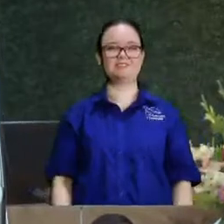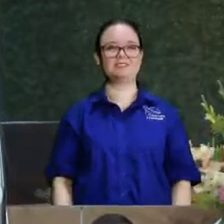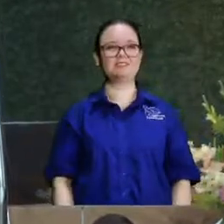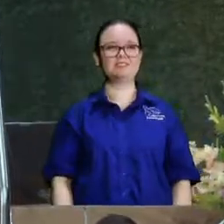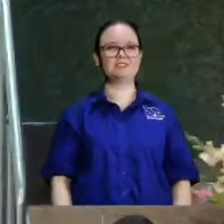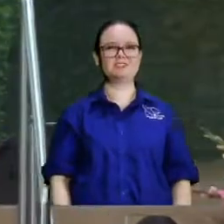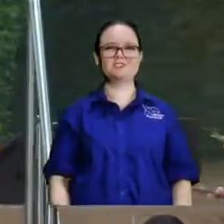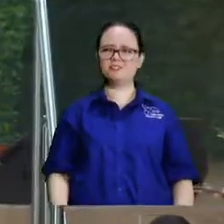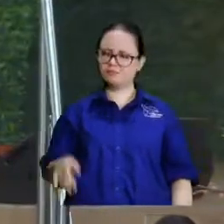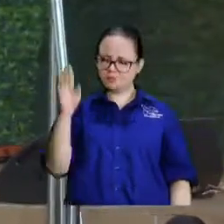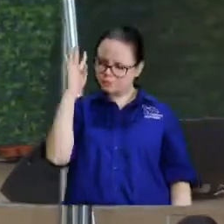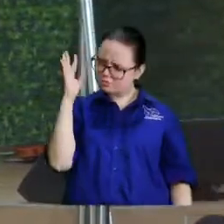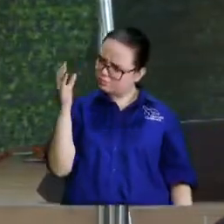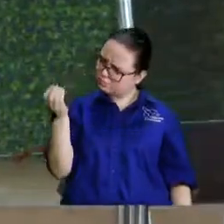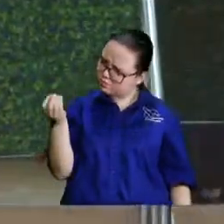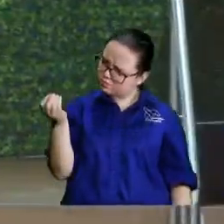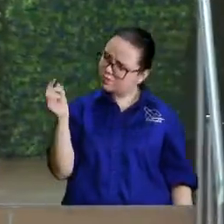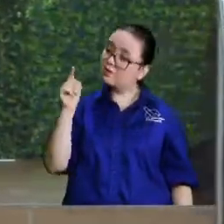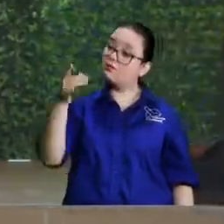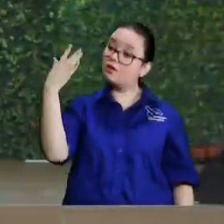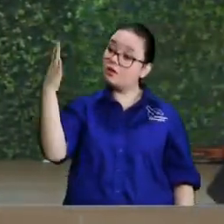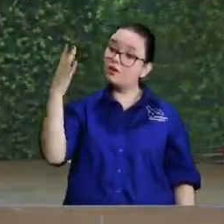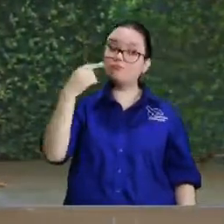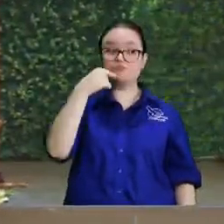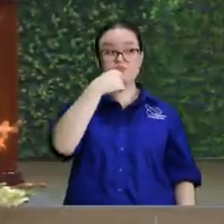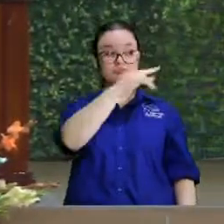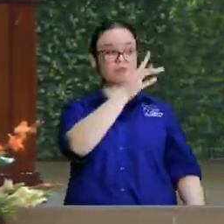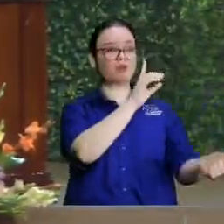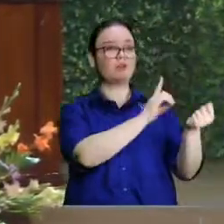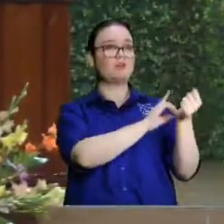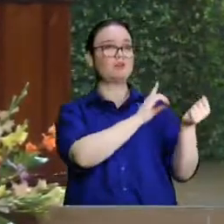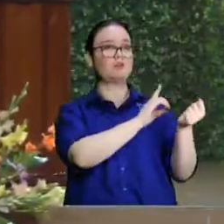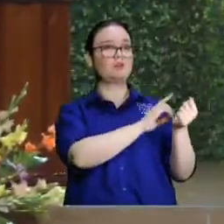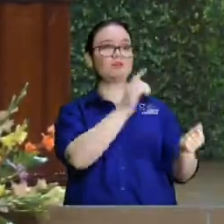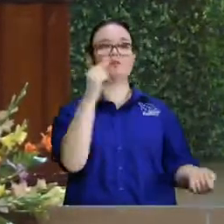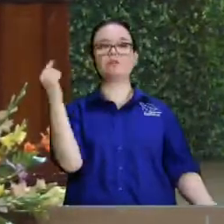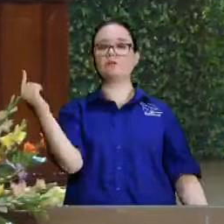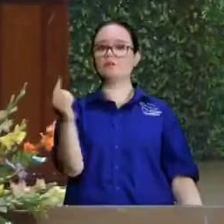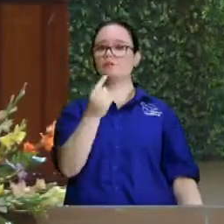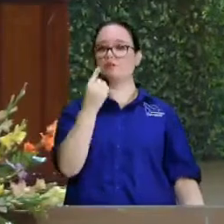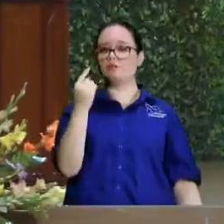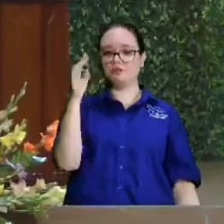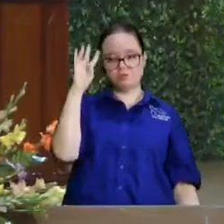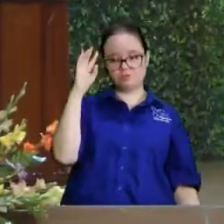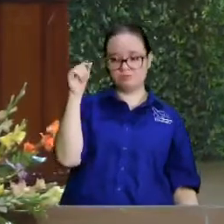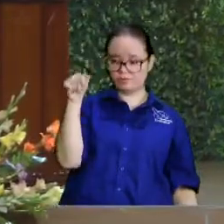pero ¿cómo así? si anda alguien le das a tu doctor ahora todos son expertos en medicina porque es internet